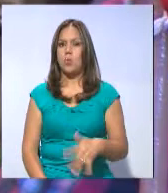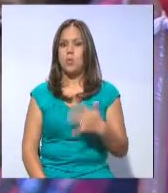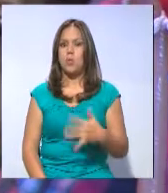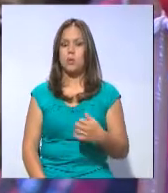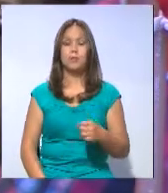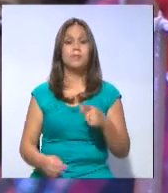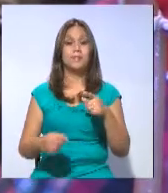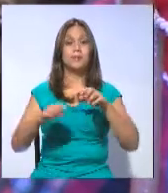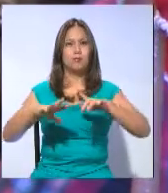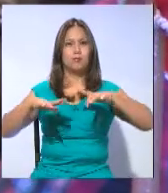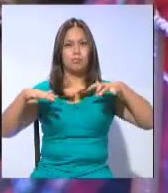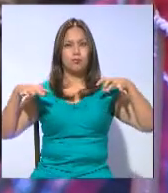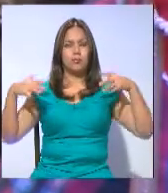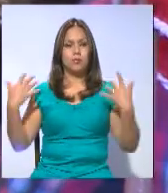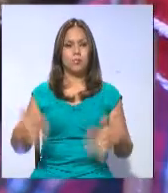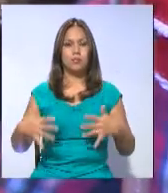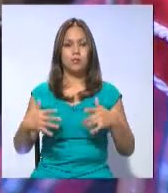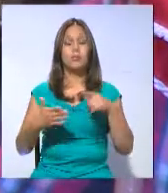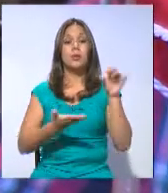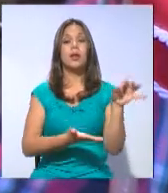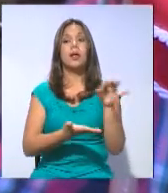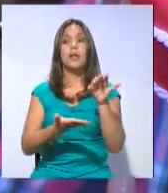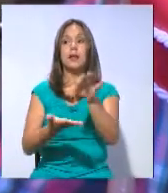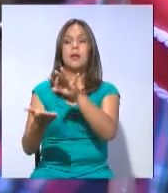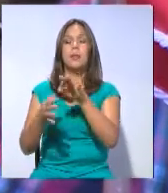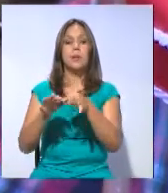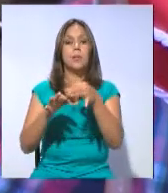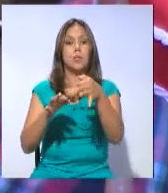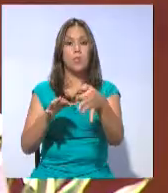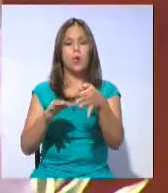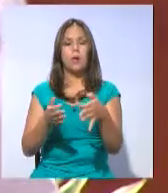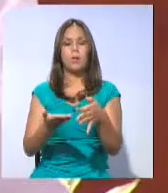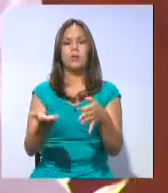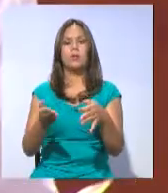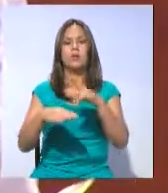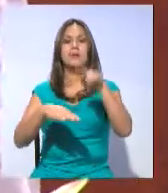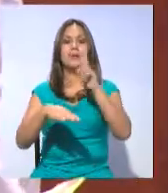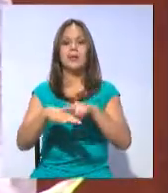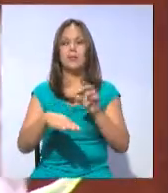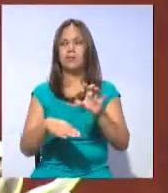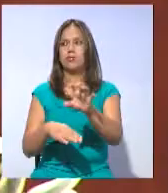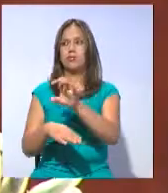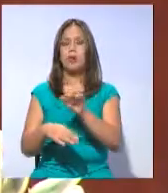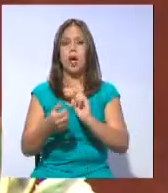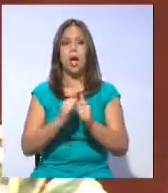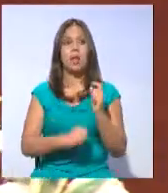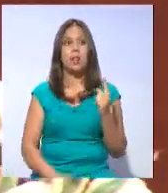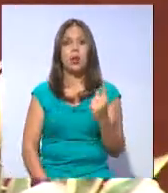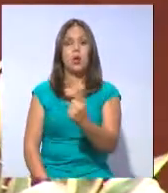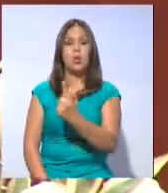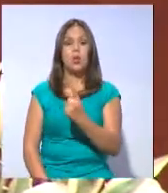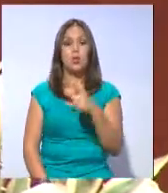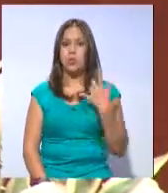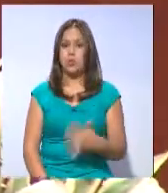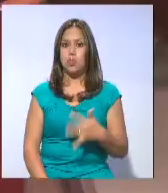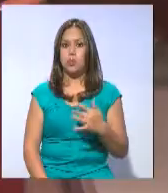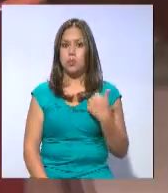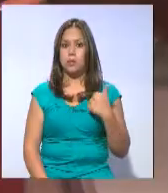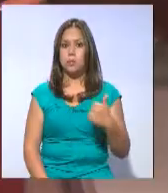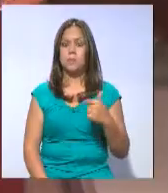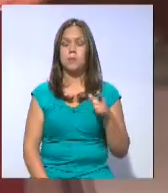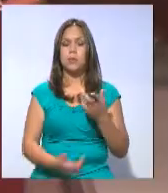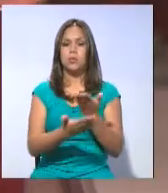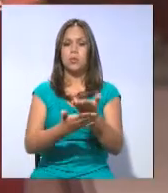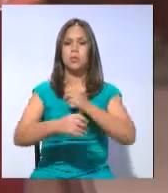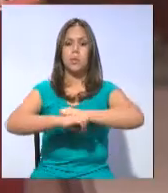En este acto estuvieron presentes representantes de Pueblos y Nacionalidades del Ecuador, cada uno con su vestimenta característica y con propuestas